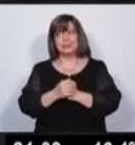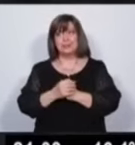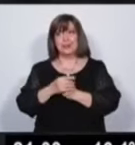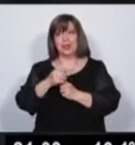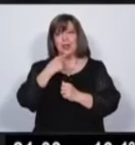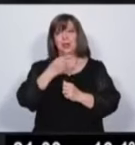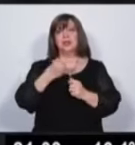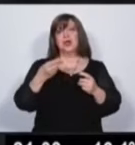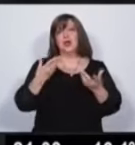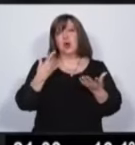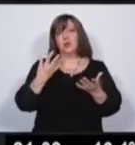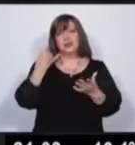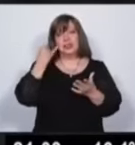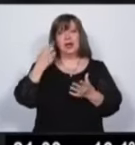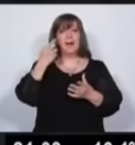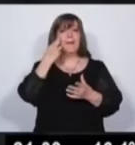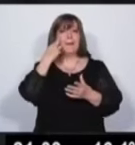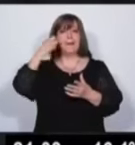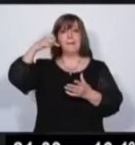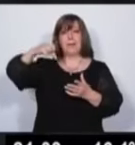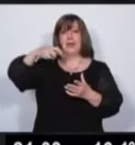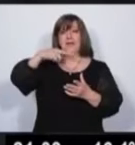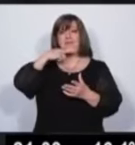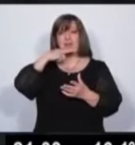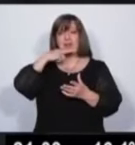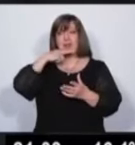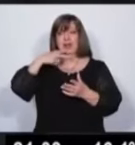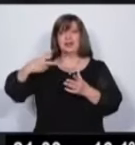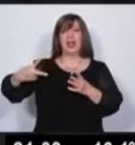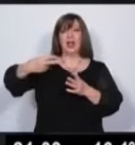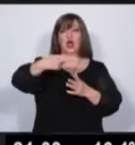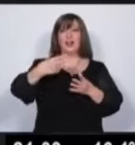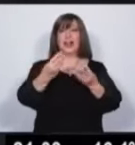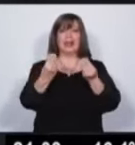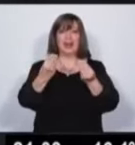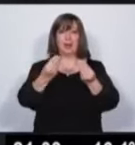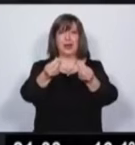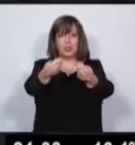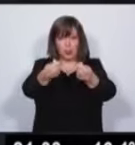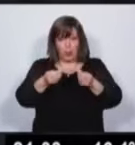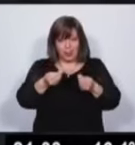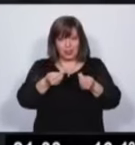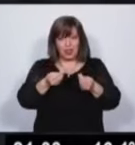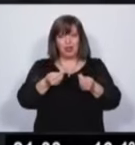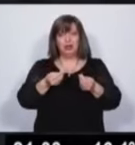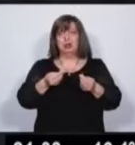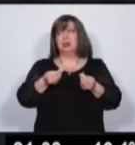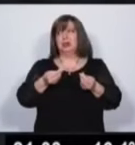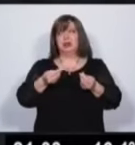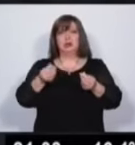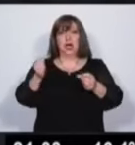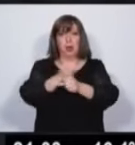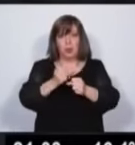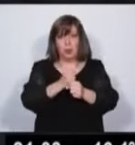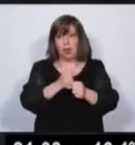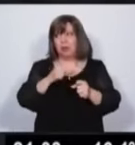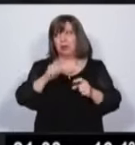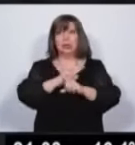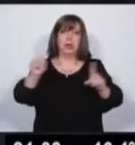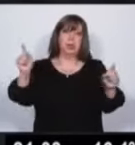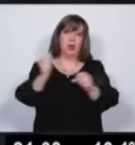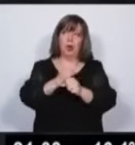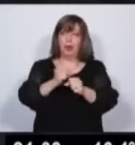recortan el presupuesto del IPB y además subjecutan, ni siquiera ejecutan lo que tienen aprobado. Vamos a ampliar porque tenemos que